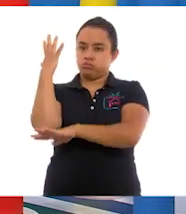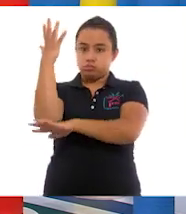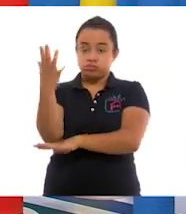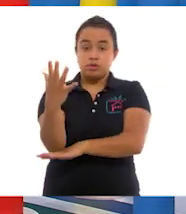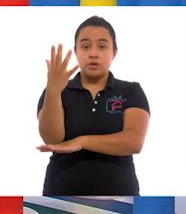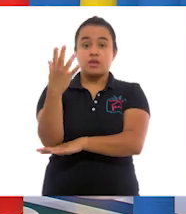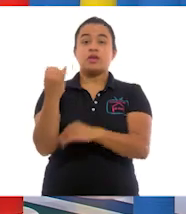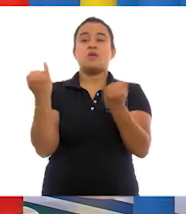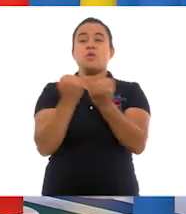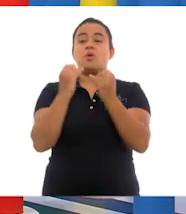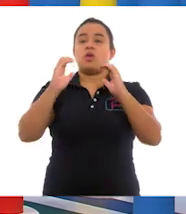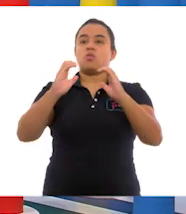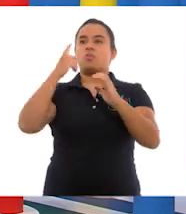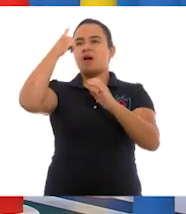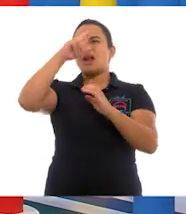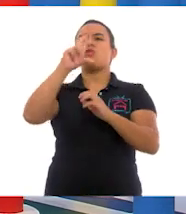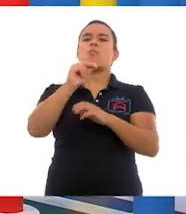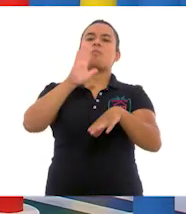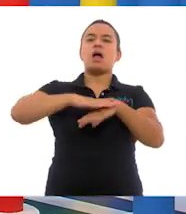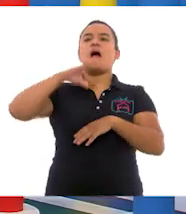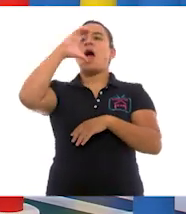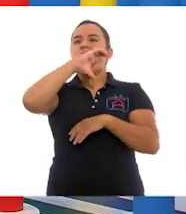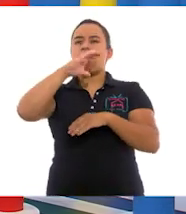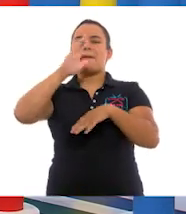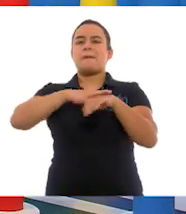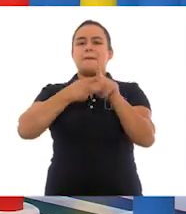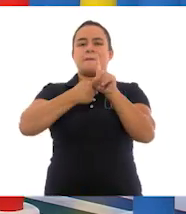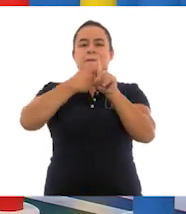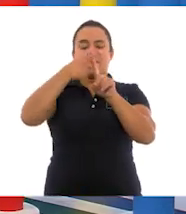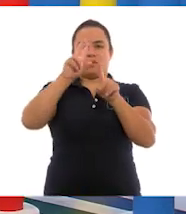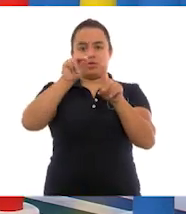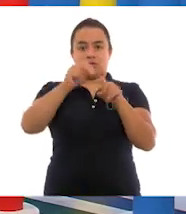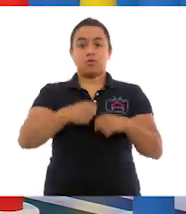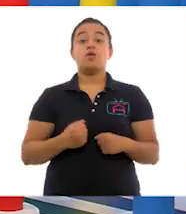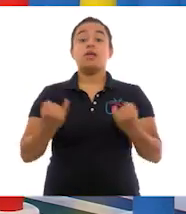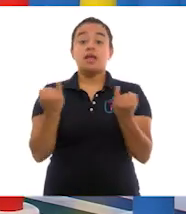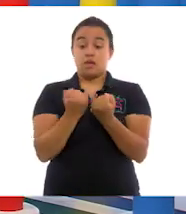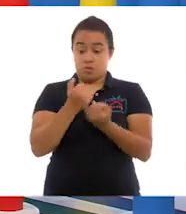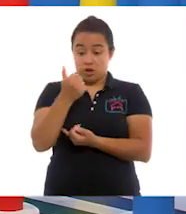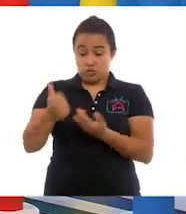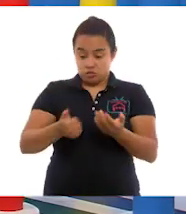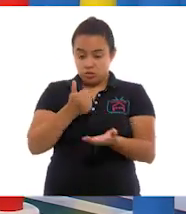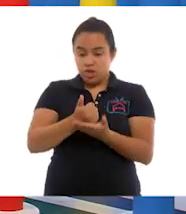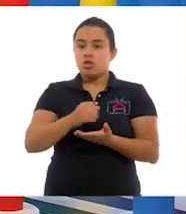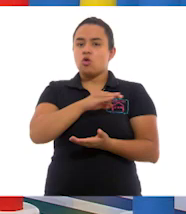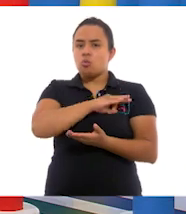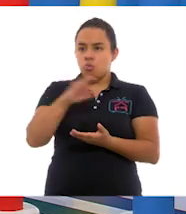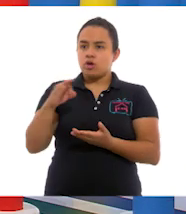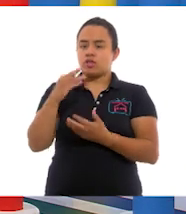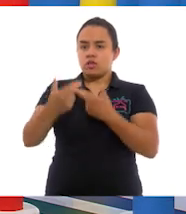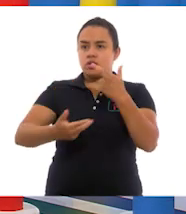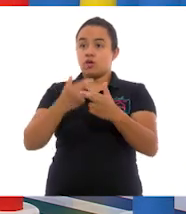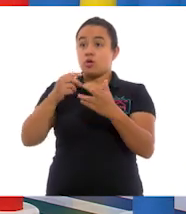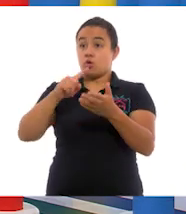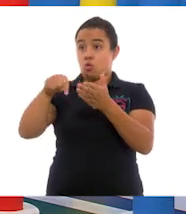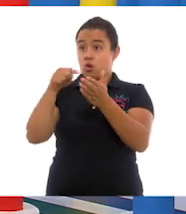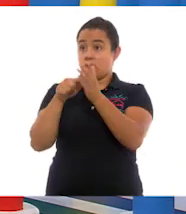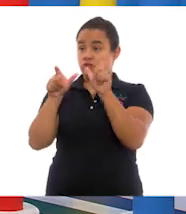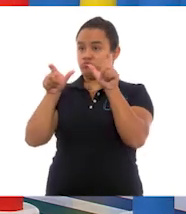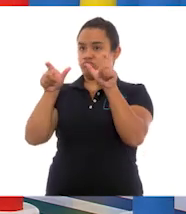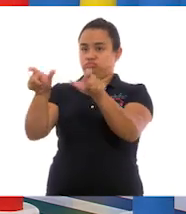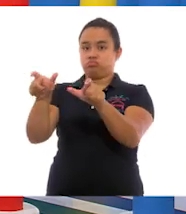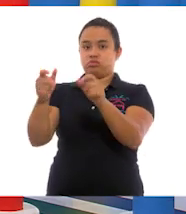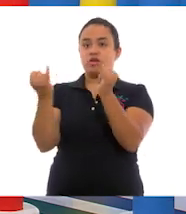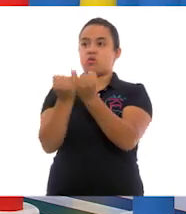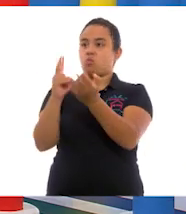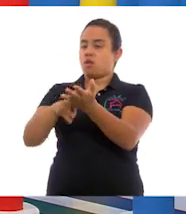efectos del cambio climático. Y con ello, recuperar la biodiversidad de la ciudad en las áreas naturales protegidas y áreas de